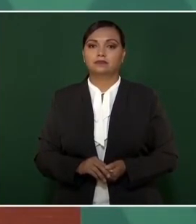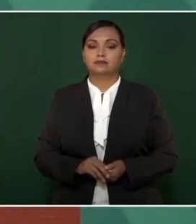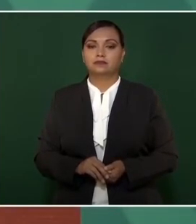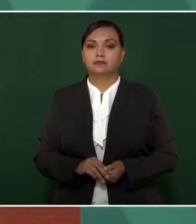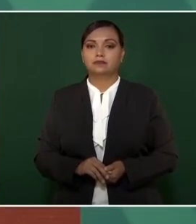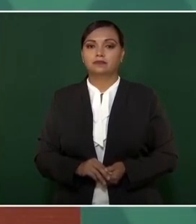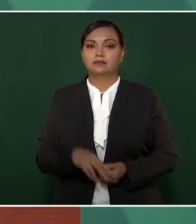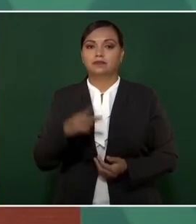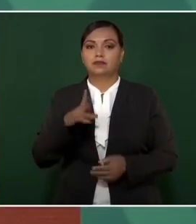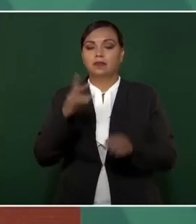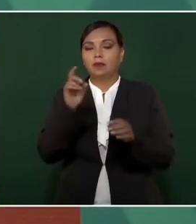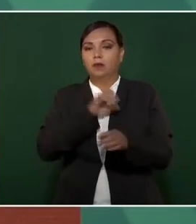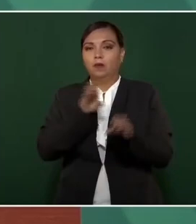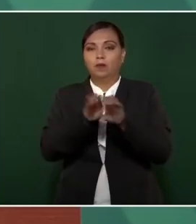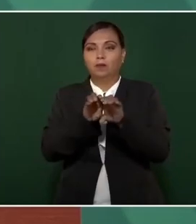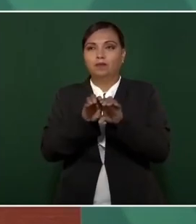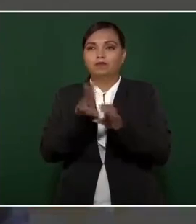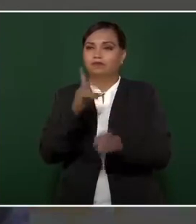un absurdo.